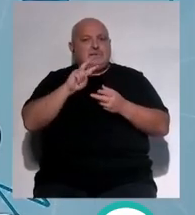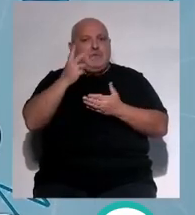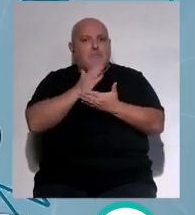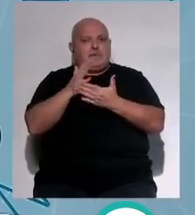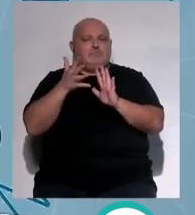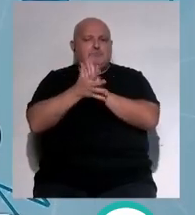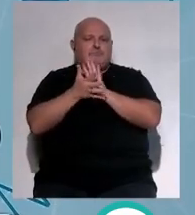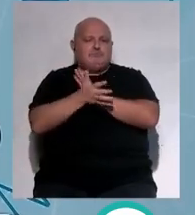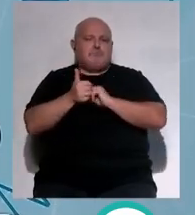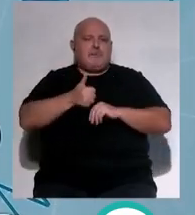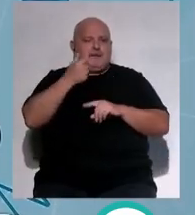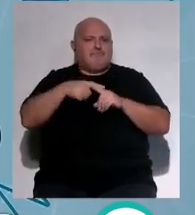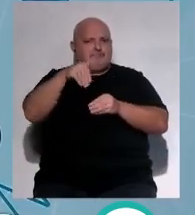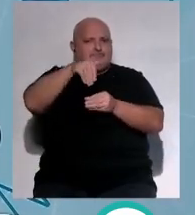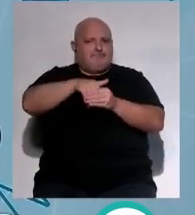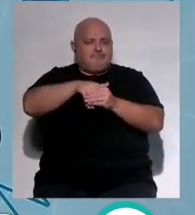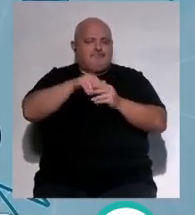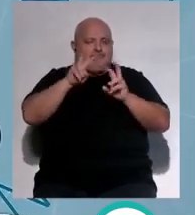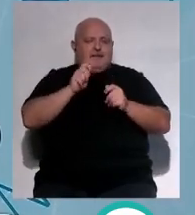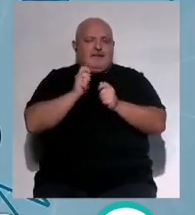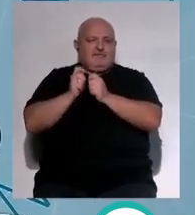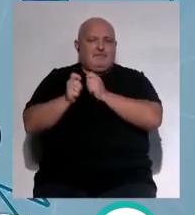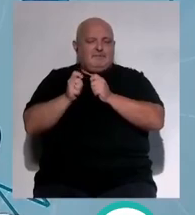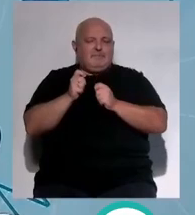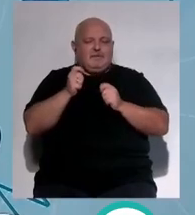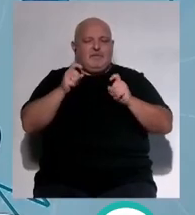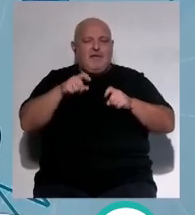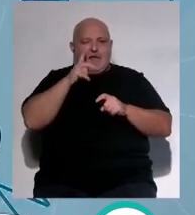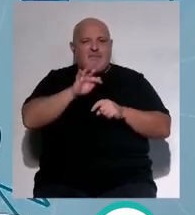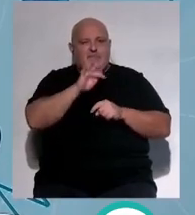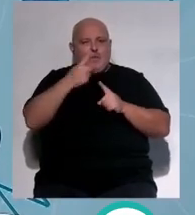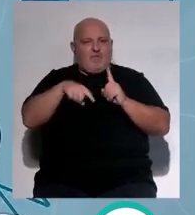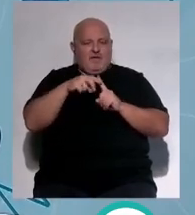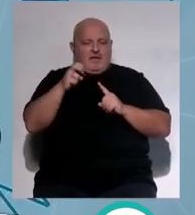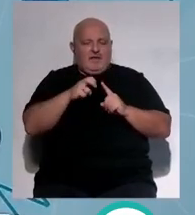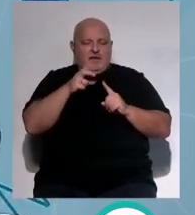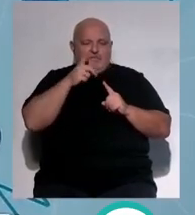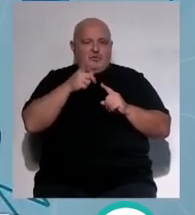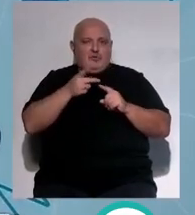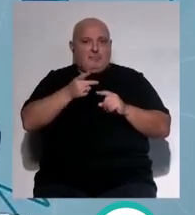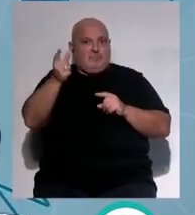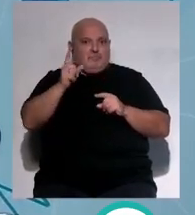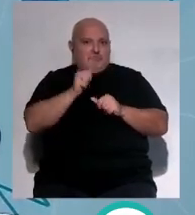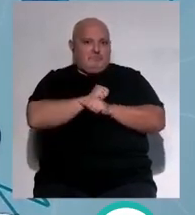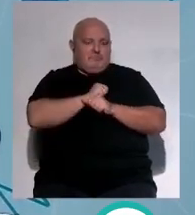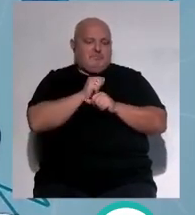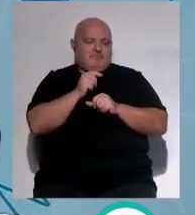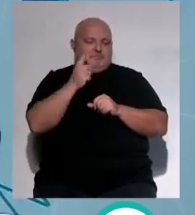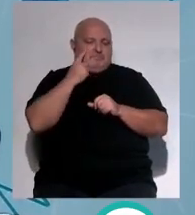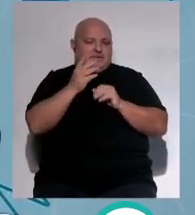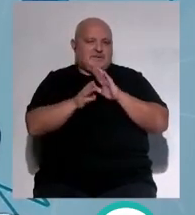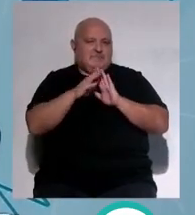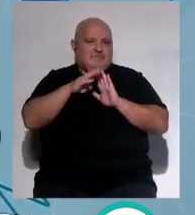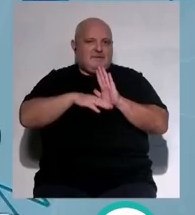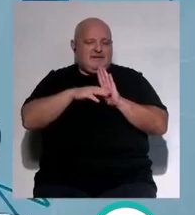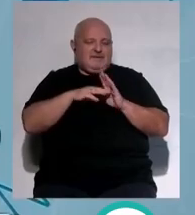regresar y continuar con nuestra entrevista paramos un momentito señoras, señores volvemos enseguida esperamos contamos con cada